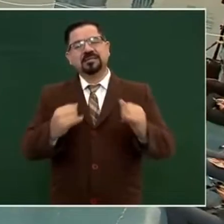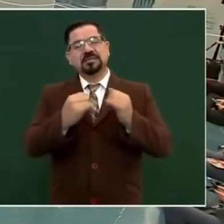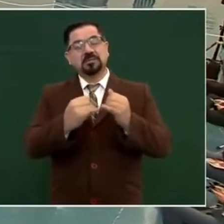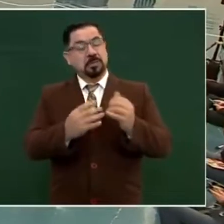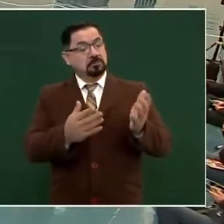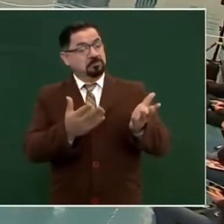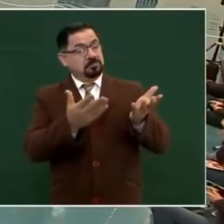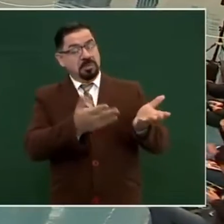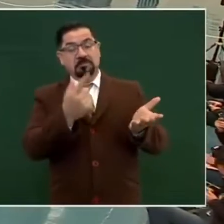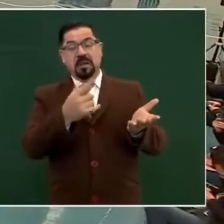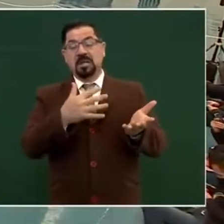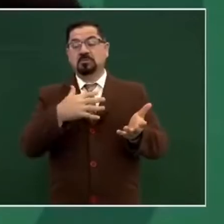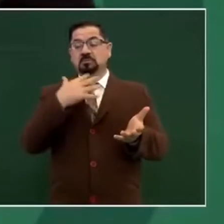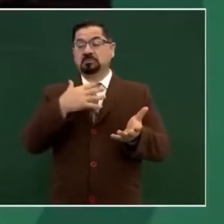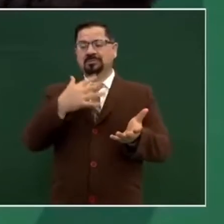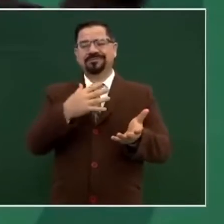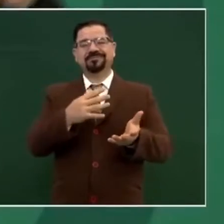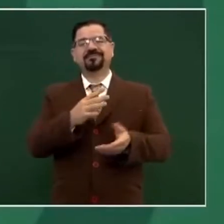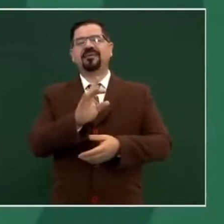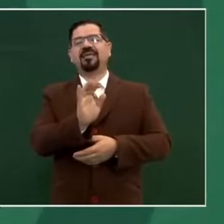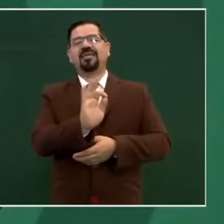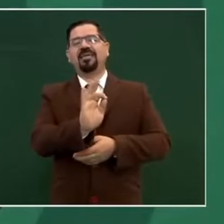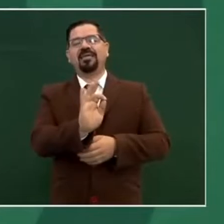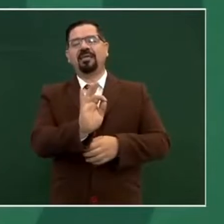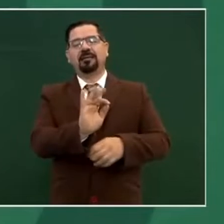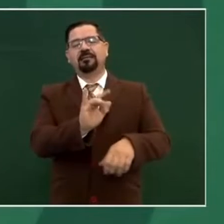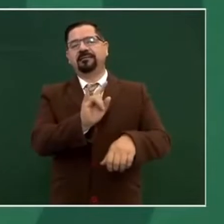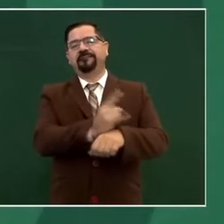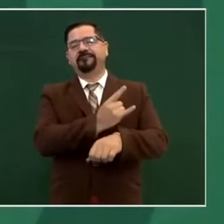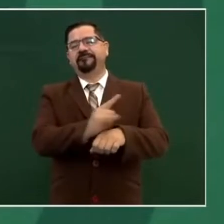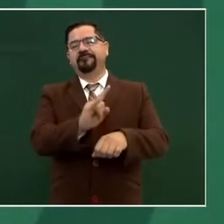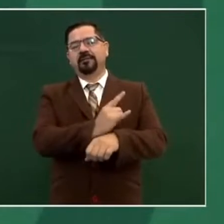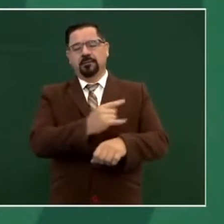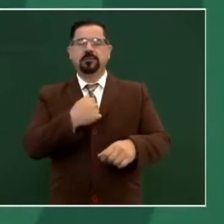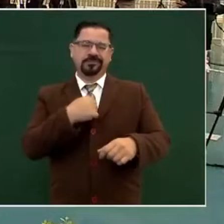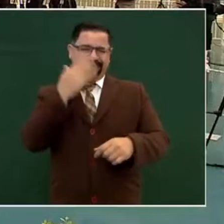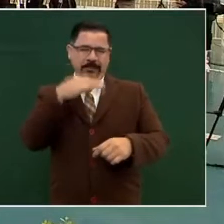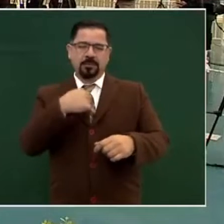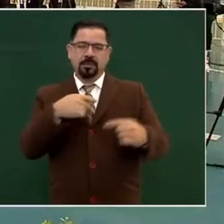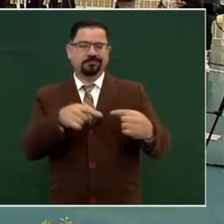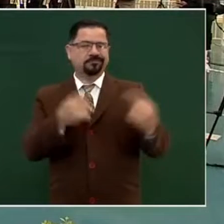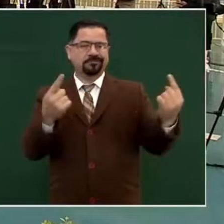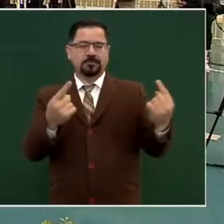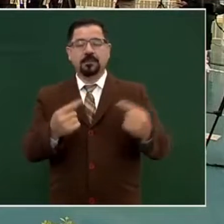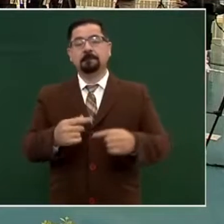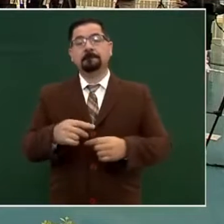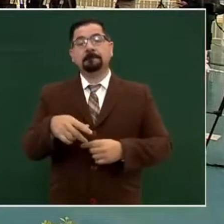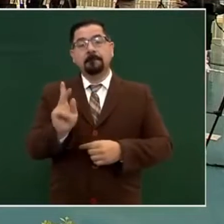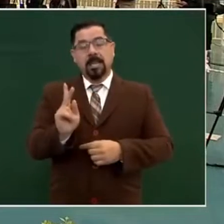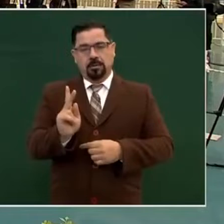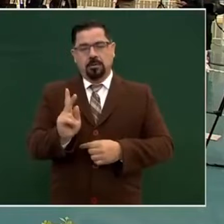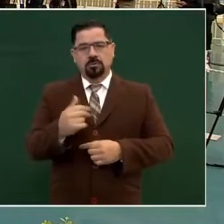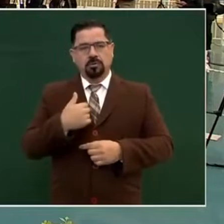corrupción. Ya saben que yo tengo diferencias también con ellos, pero formalmente les voy a pedir que